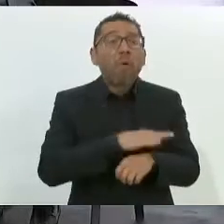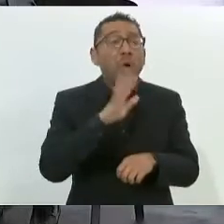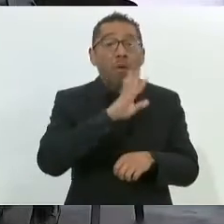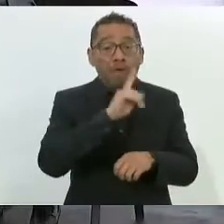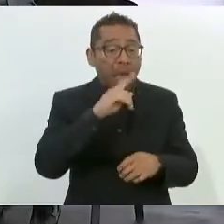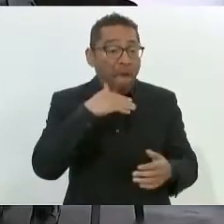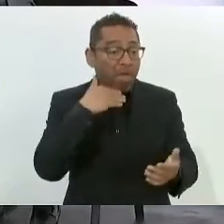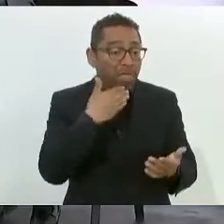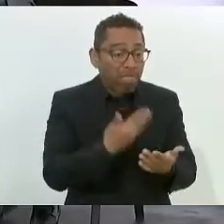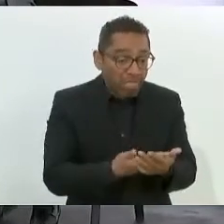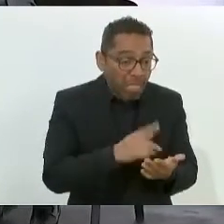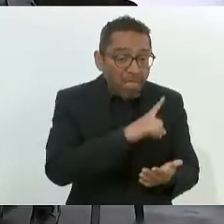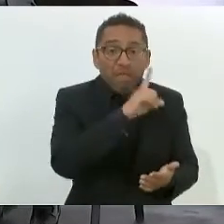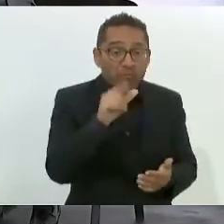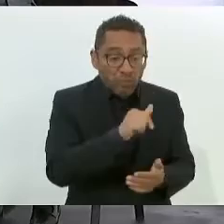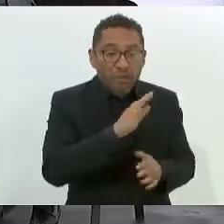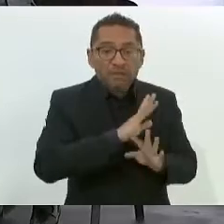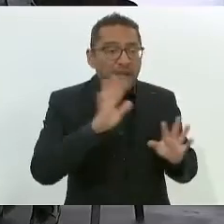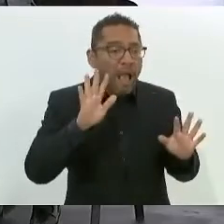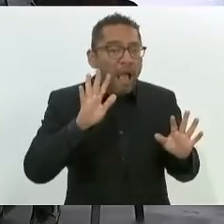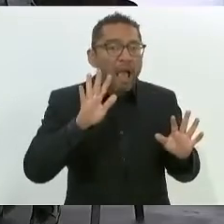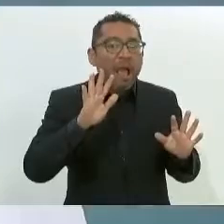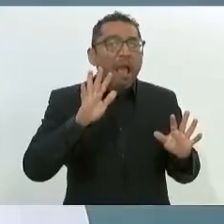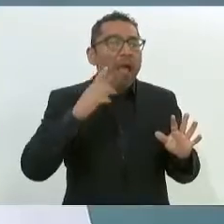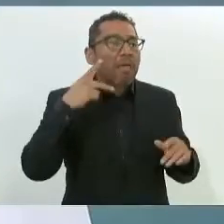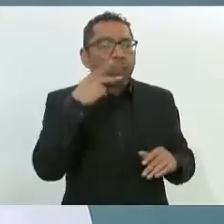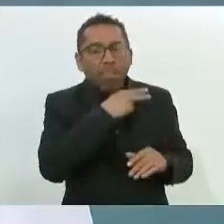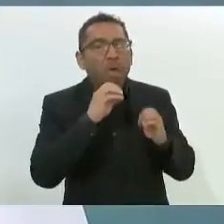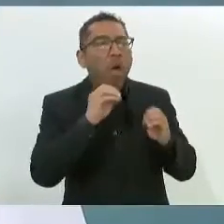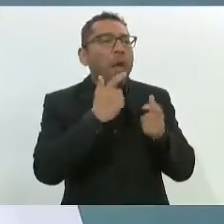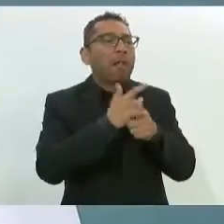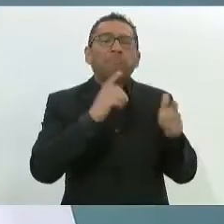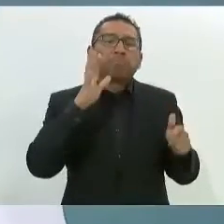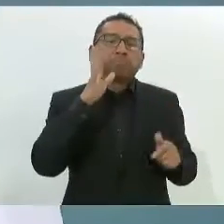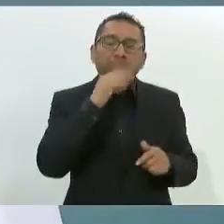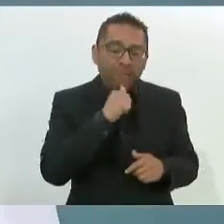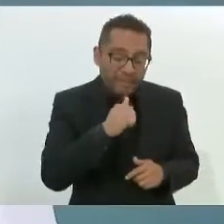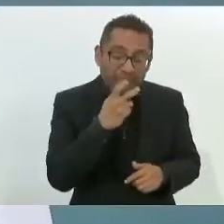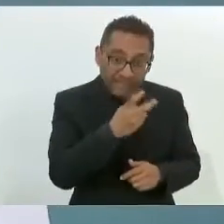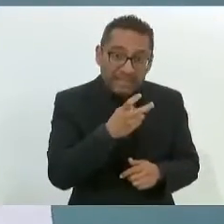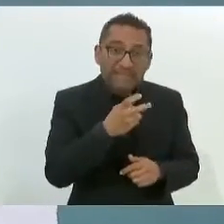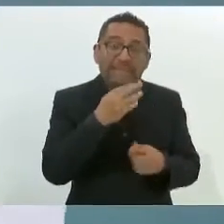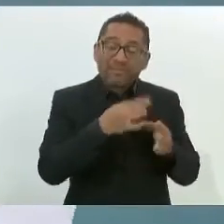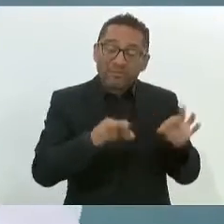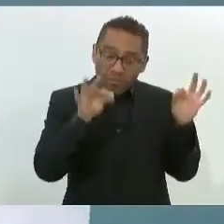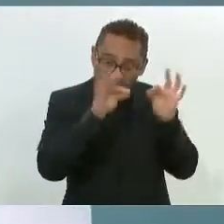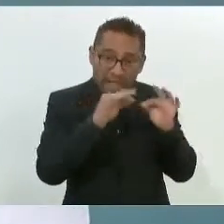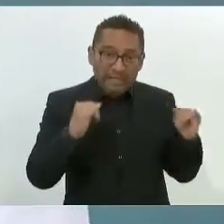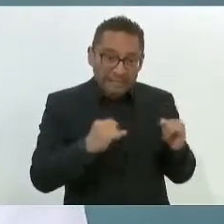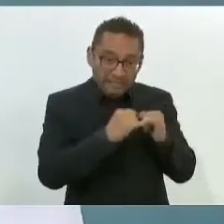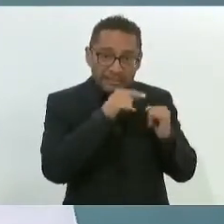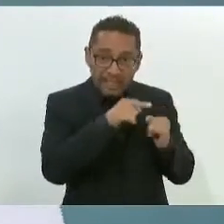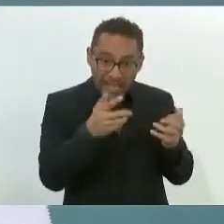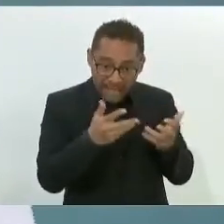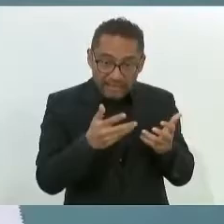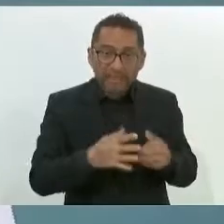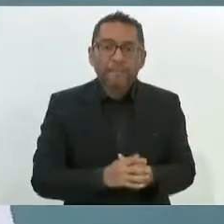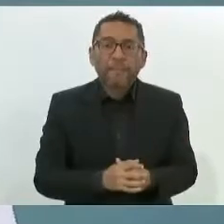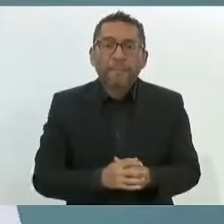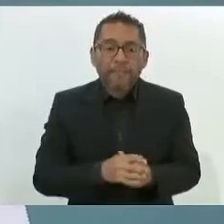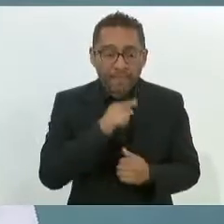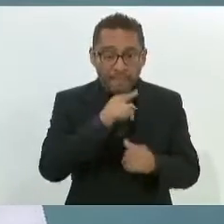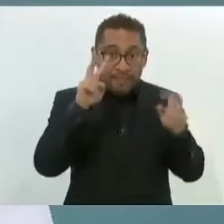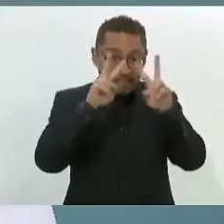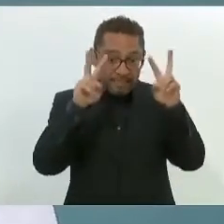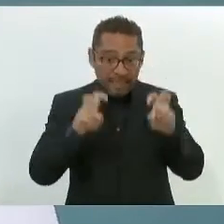de la necesidad de seguirlo consumiendo. Por eso la urgencia de verlo como una enfermedad, como un tema de